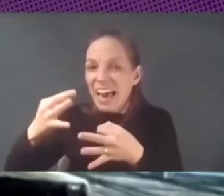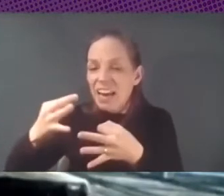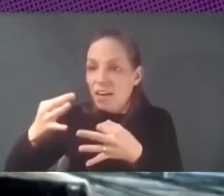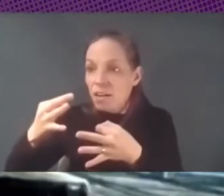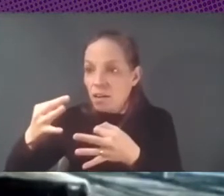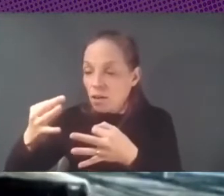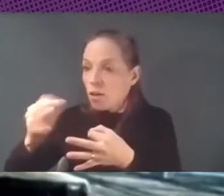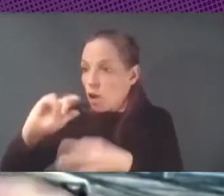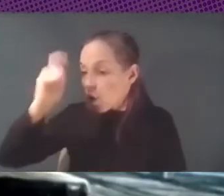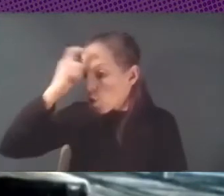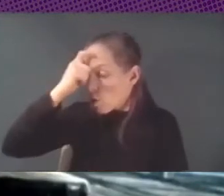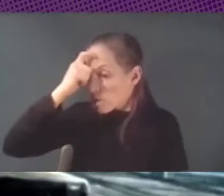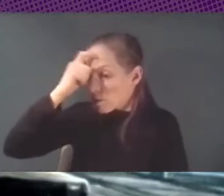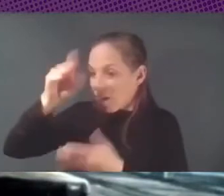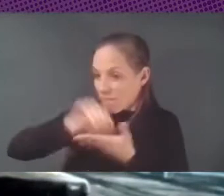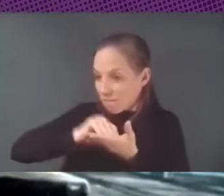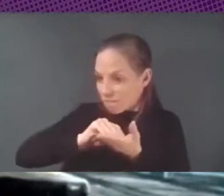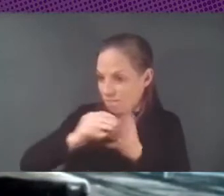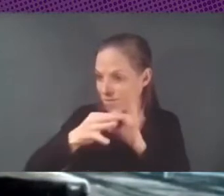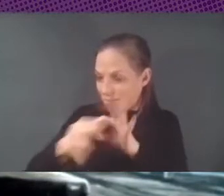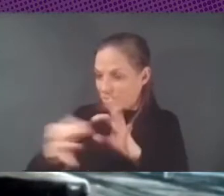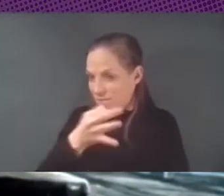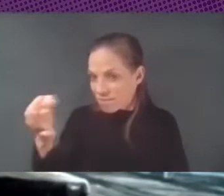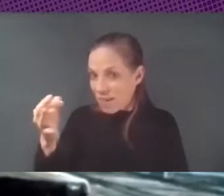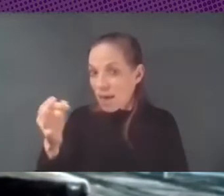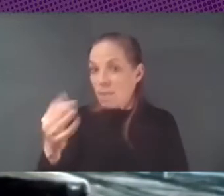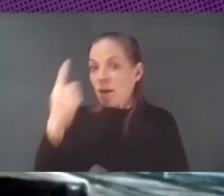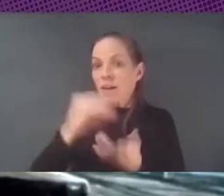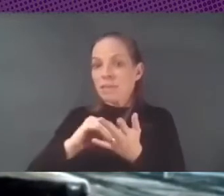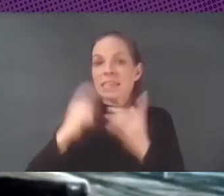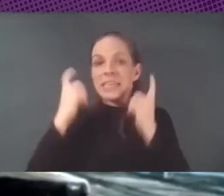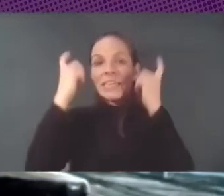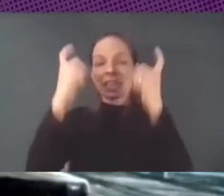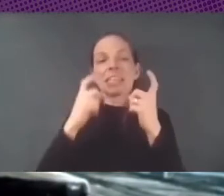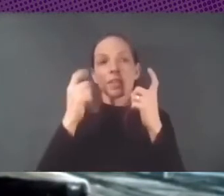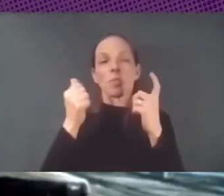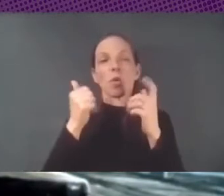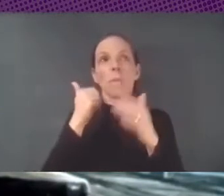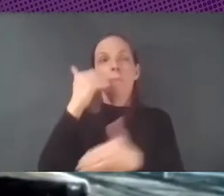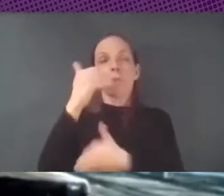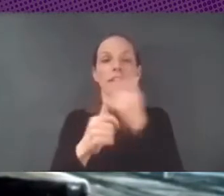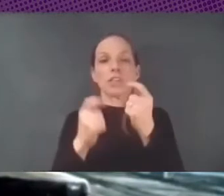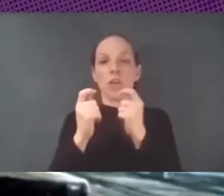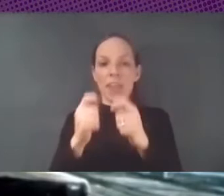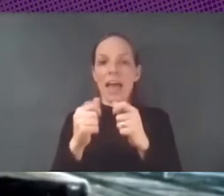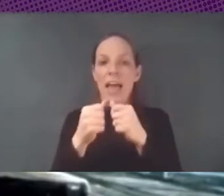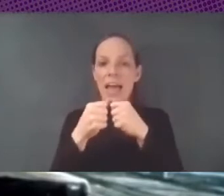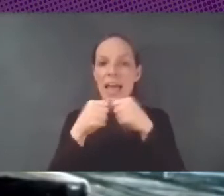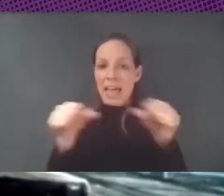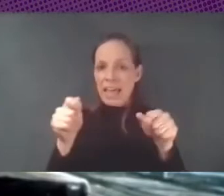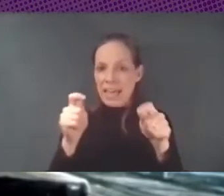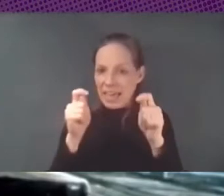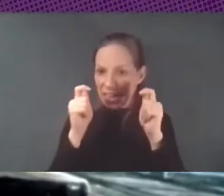intentos intentos de etiquetar algunos procesos de una forma un poco